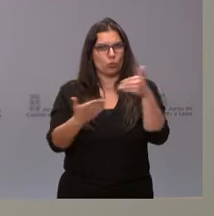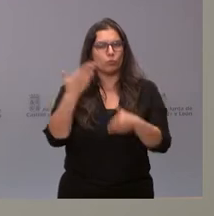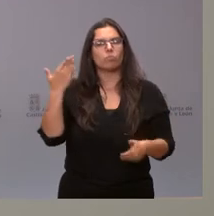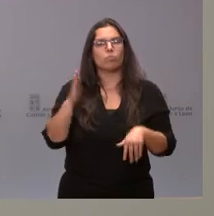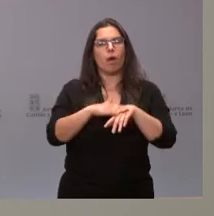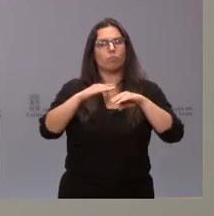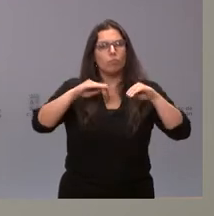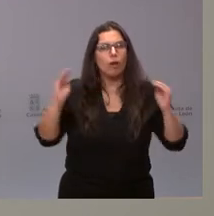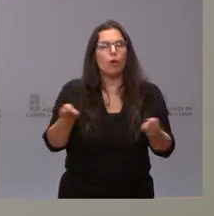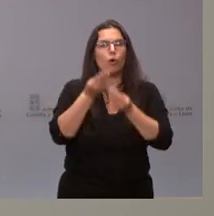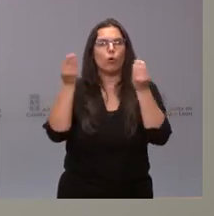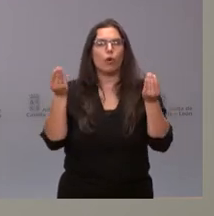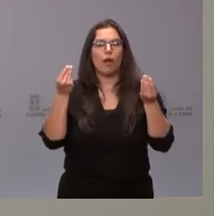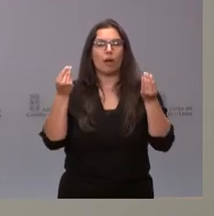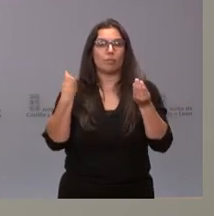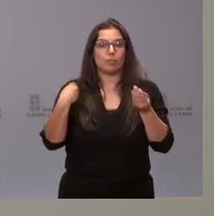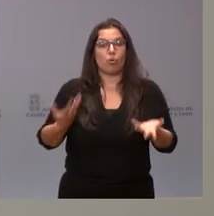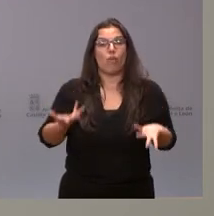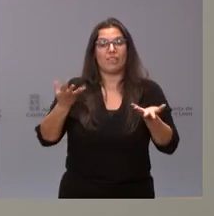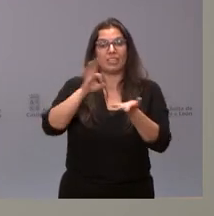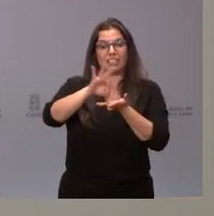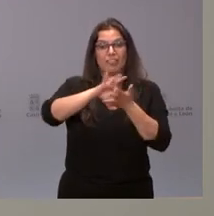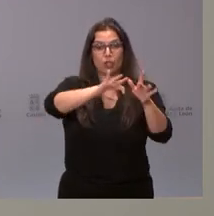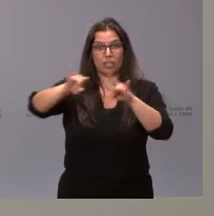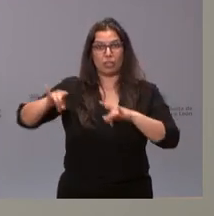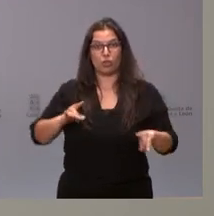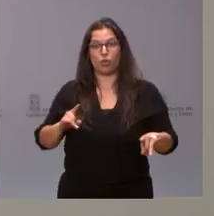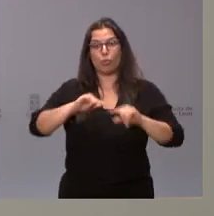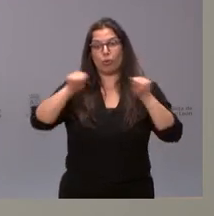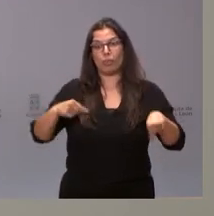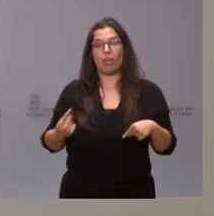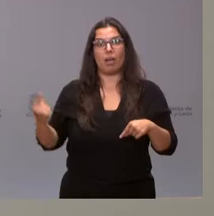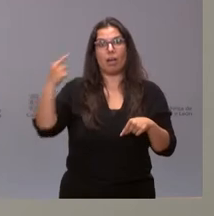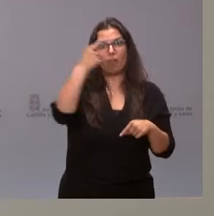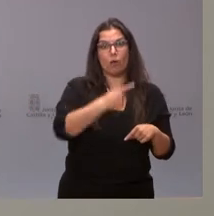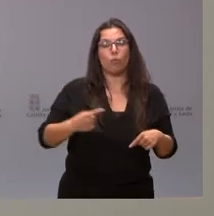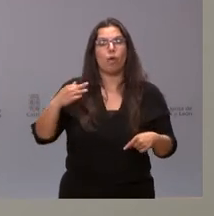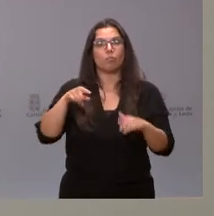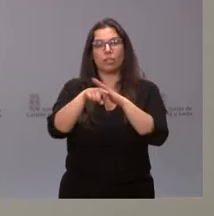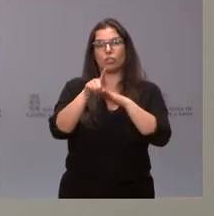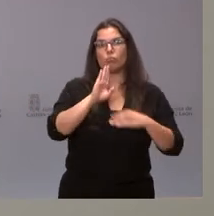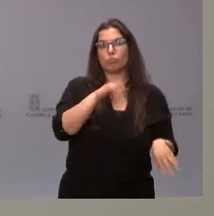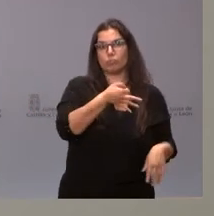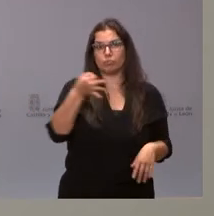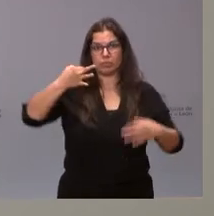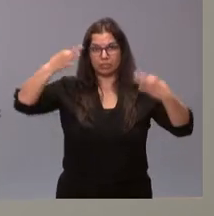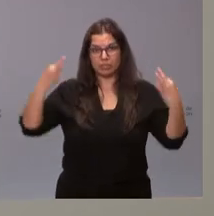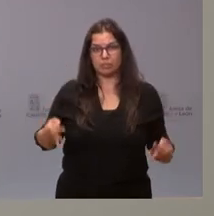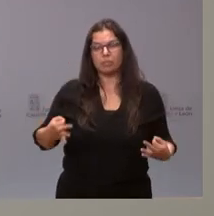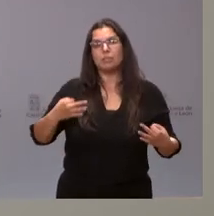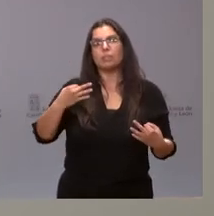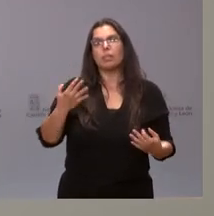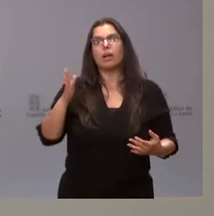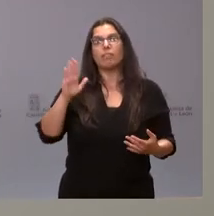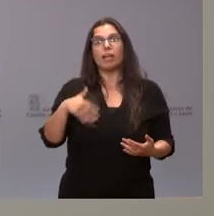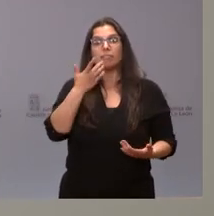todo lo que es la oferta de servicios en el territorio, a garantizar su adecuada gestión y, por tanto, dos zonas de la comunidad con